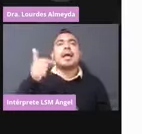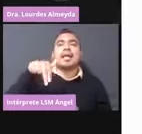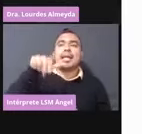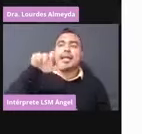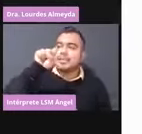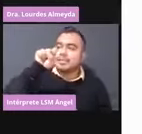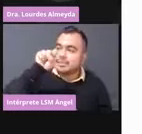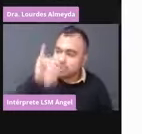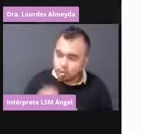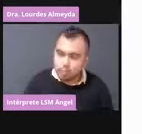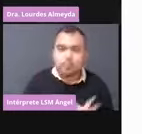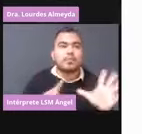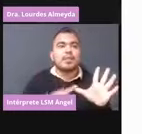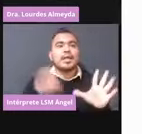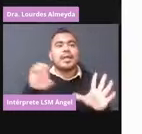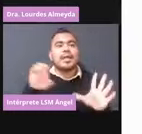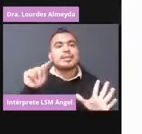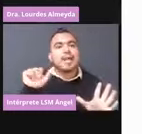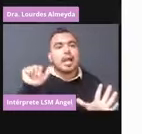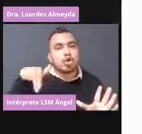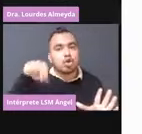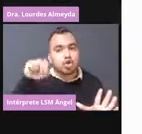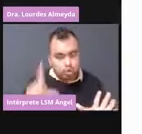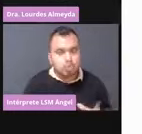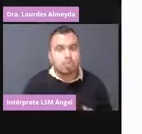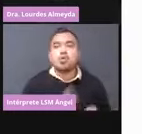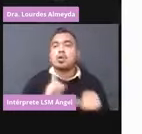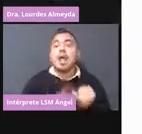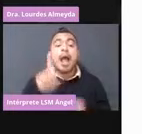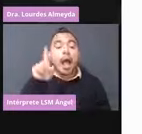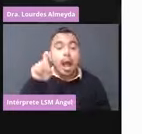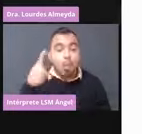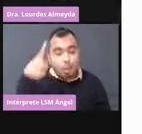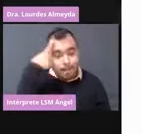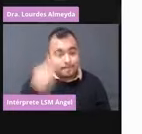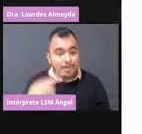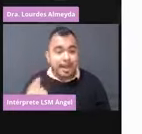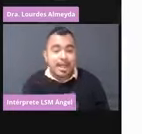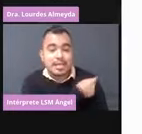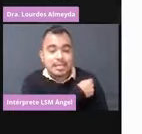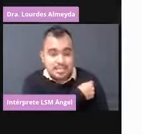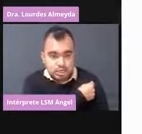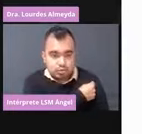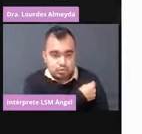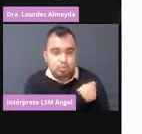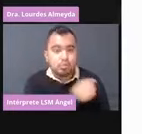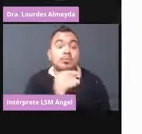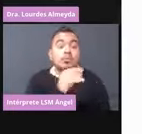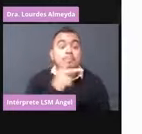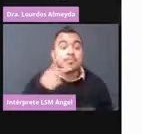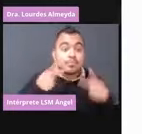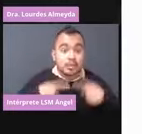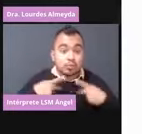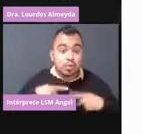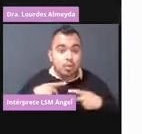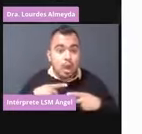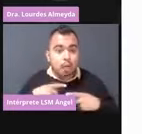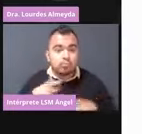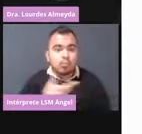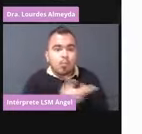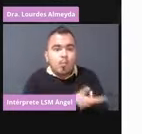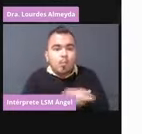agua para inyección. las personas que hayan sufrido una transfusión sanguínea o aplicación de